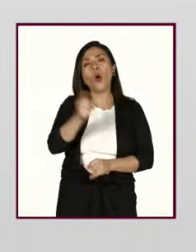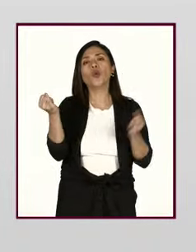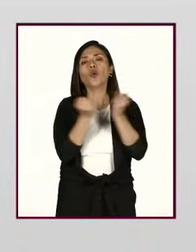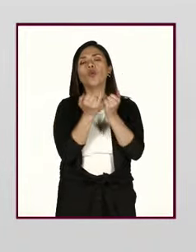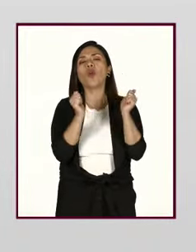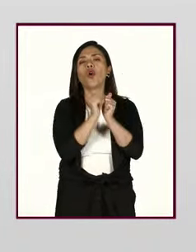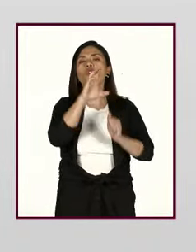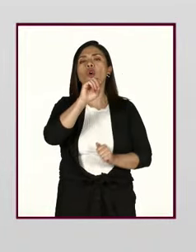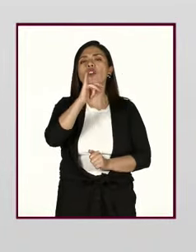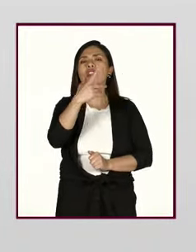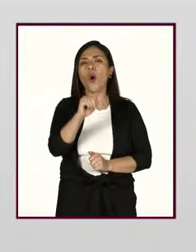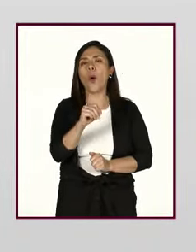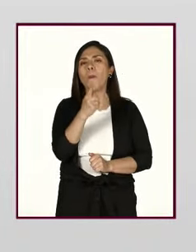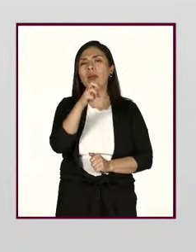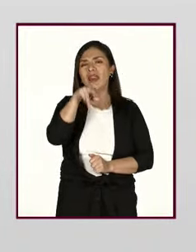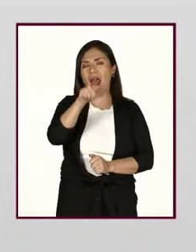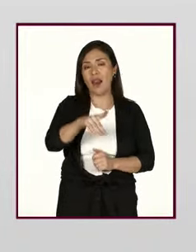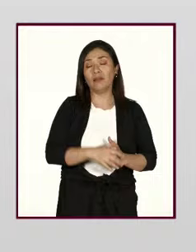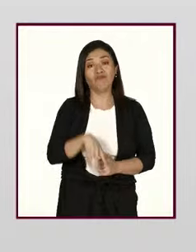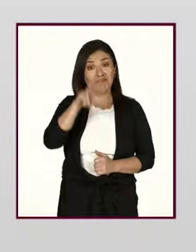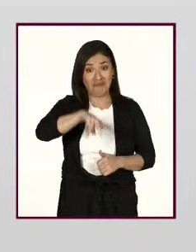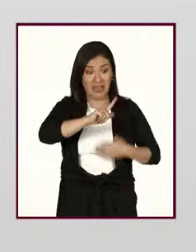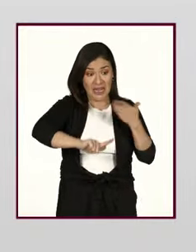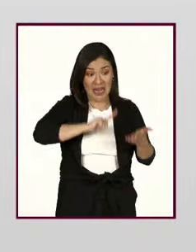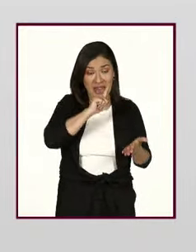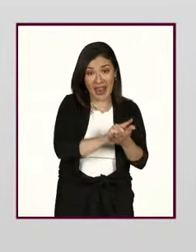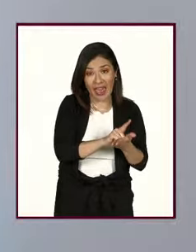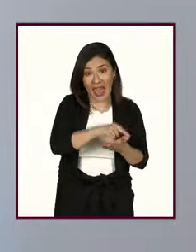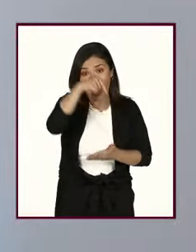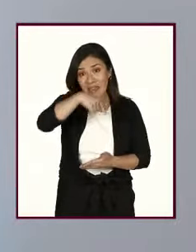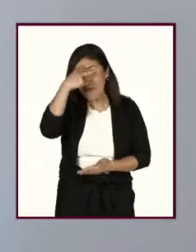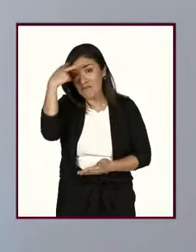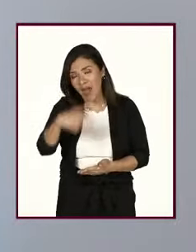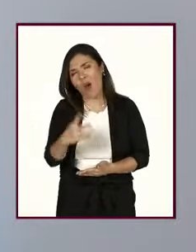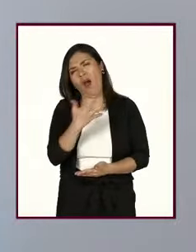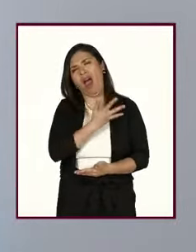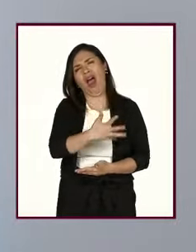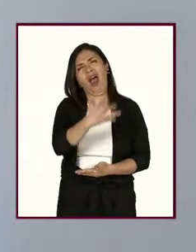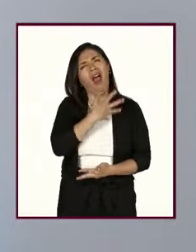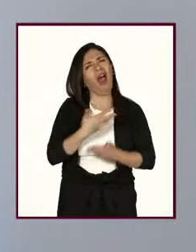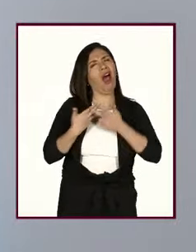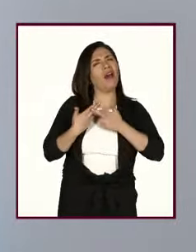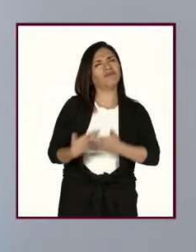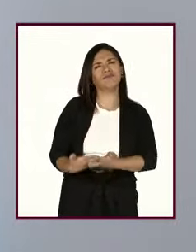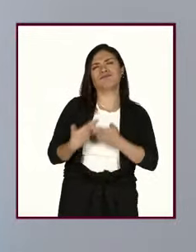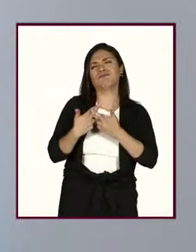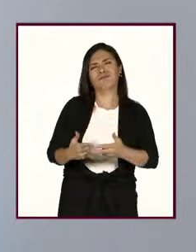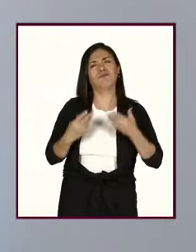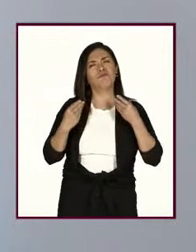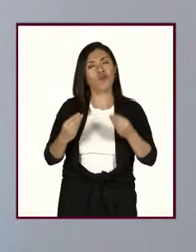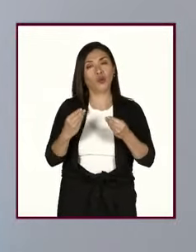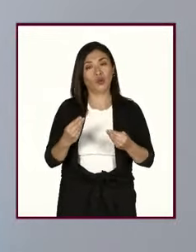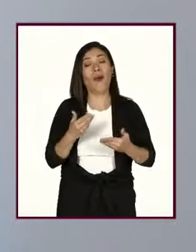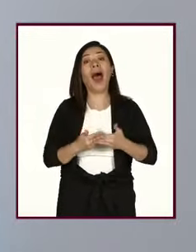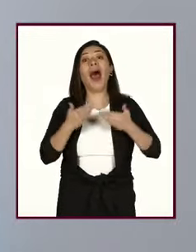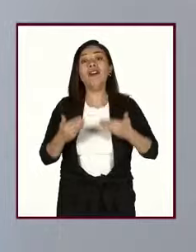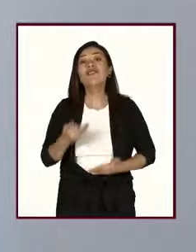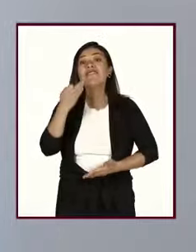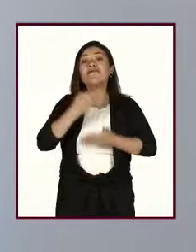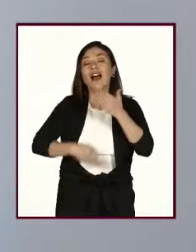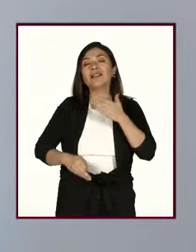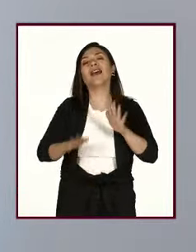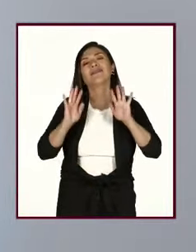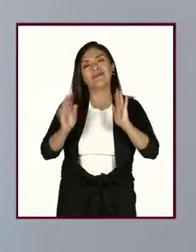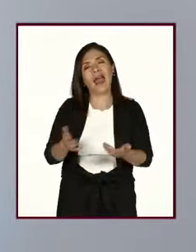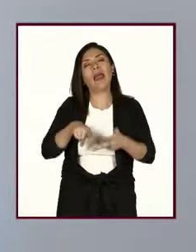códigos penales. O sea, por legislación, Julieta, no paramos. Sí. En este país, ahora lo que tenemos que hacer es